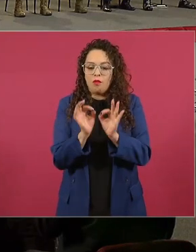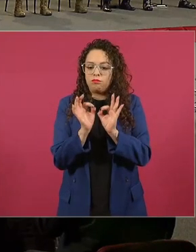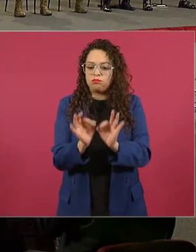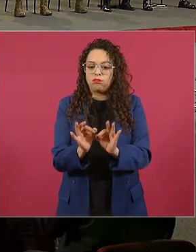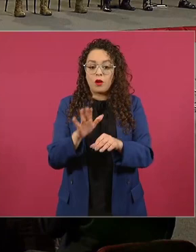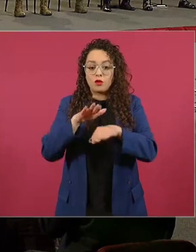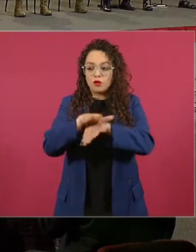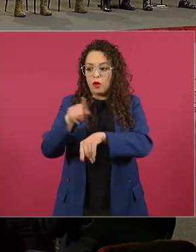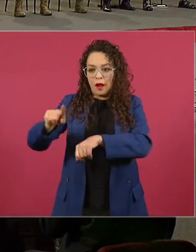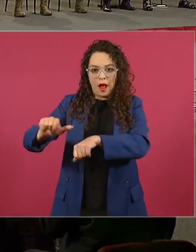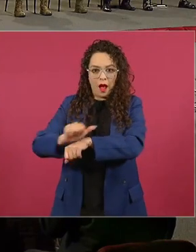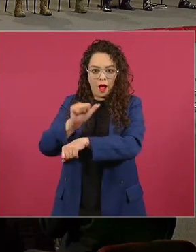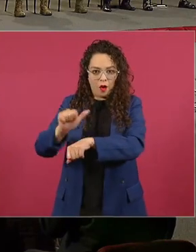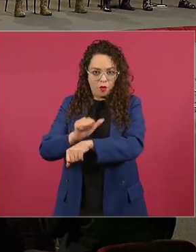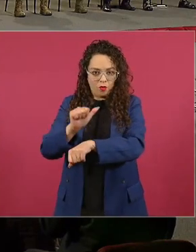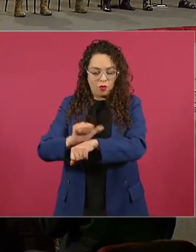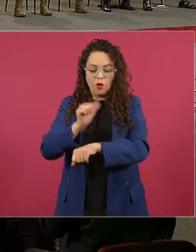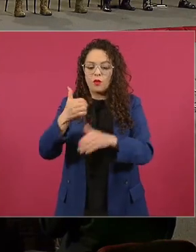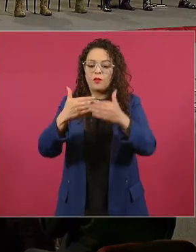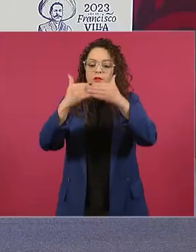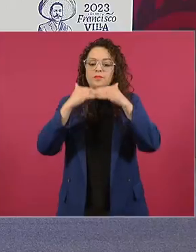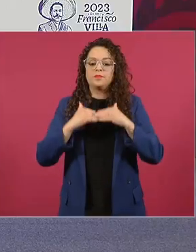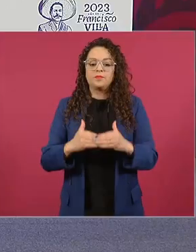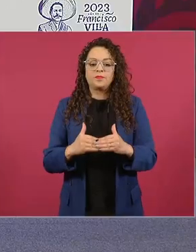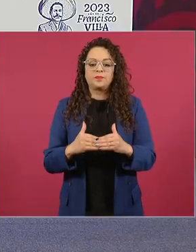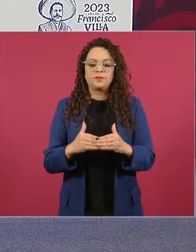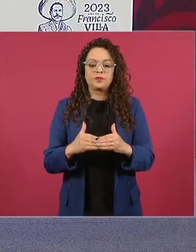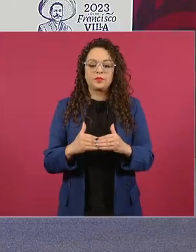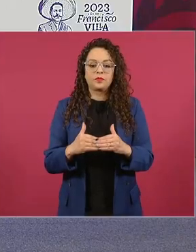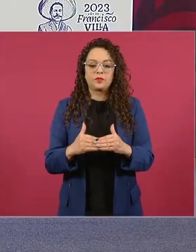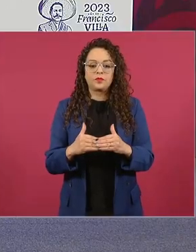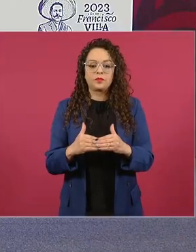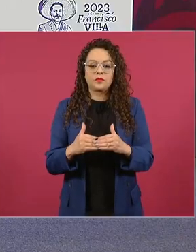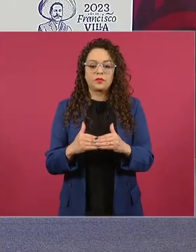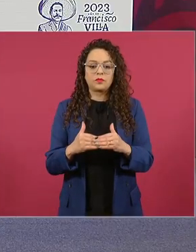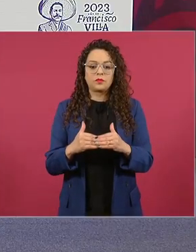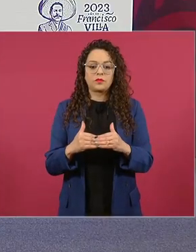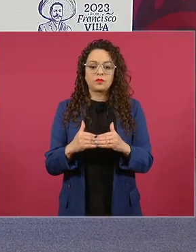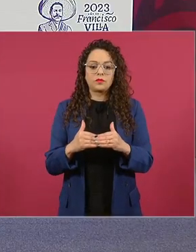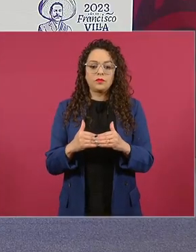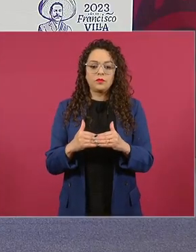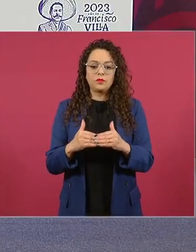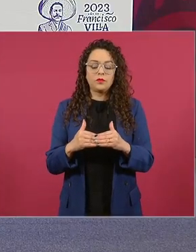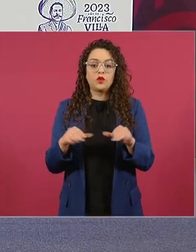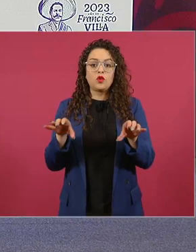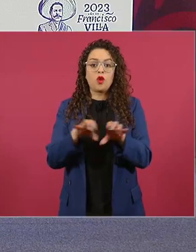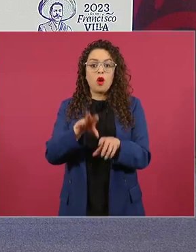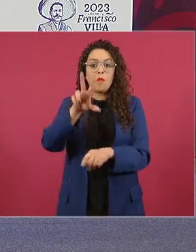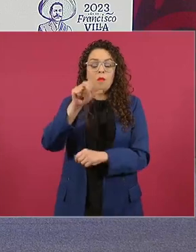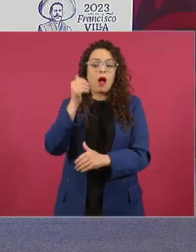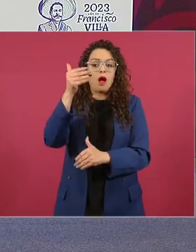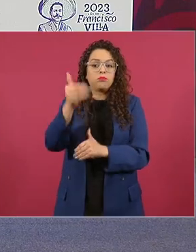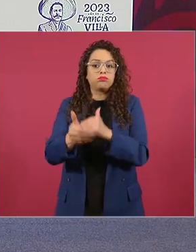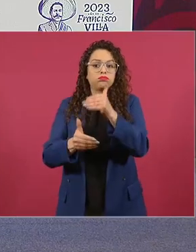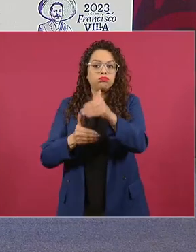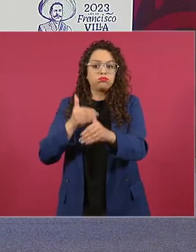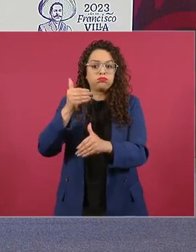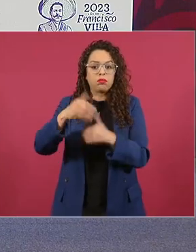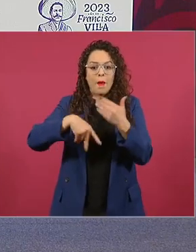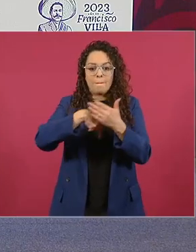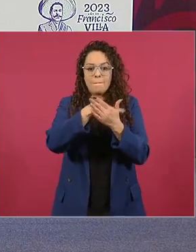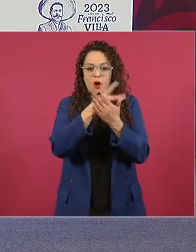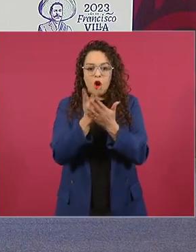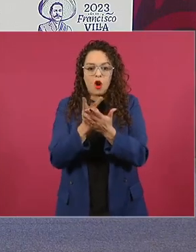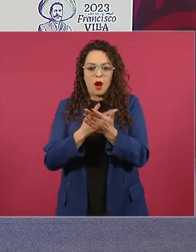Adelante. En el caso de los avances del programa por entidad